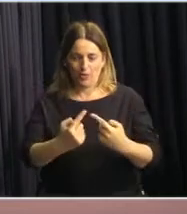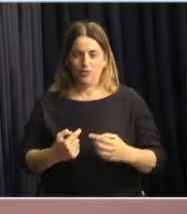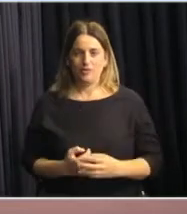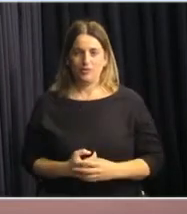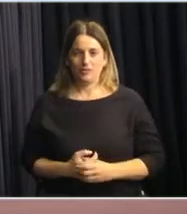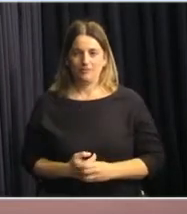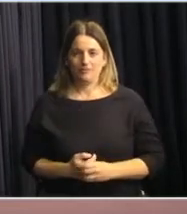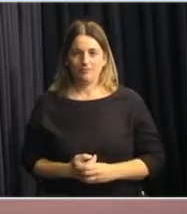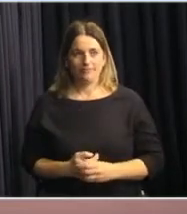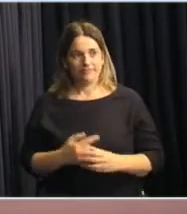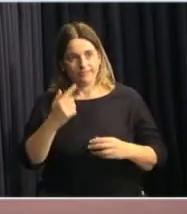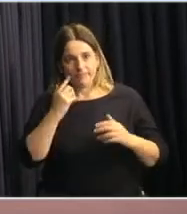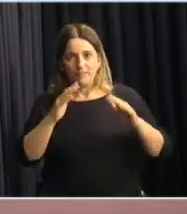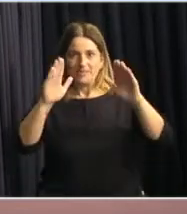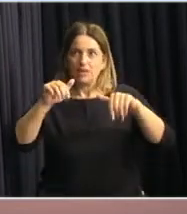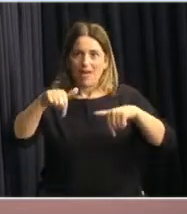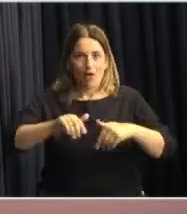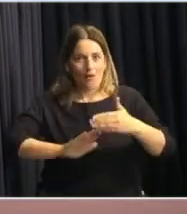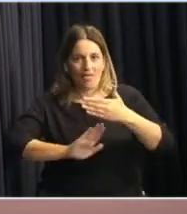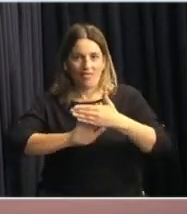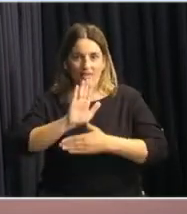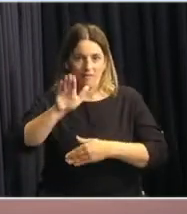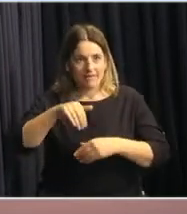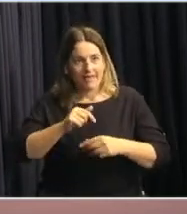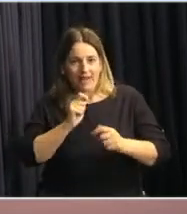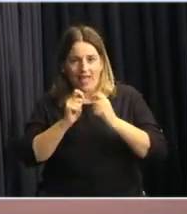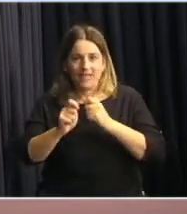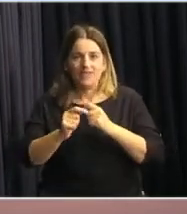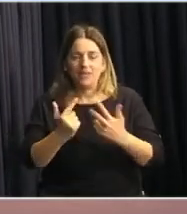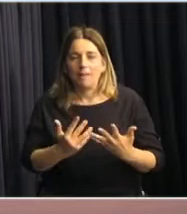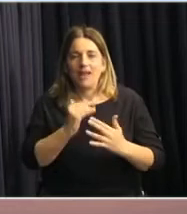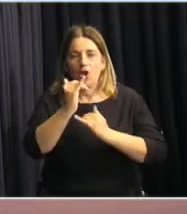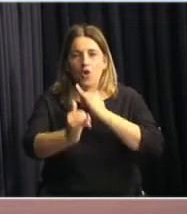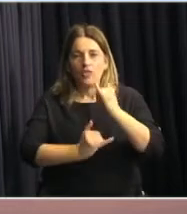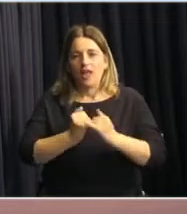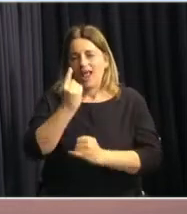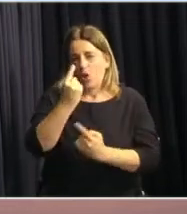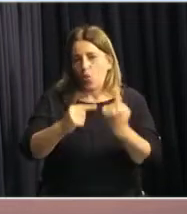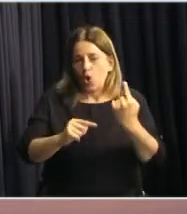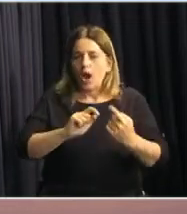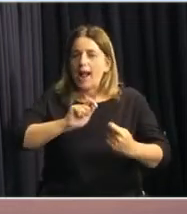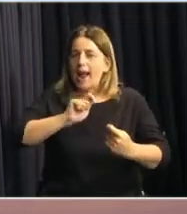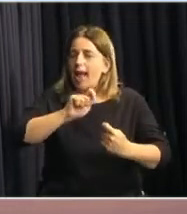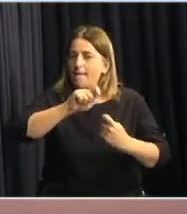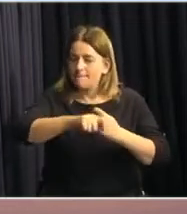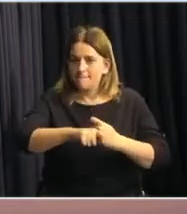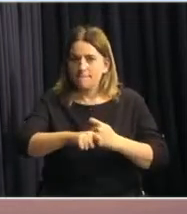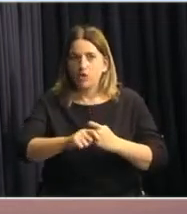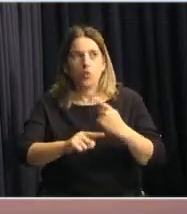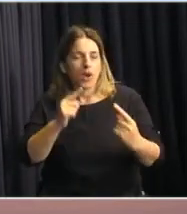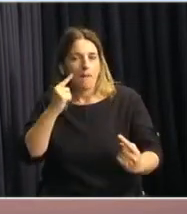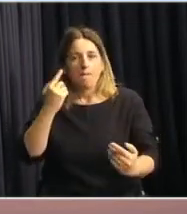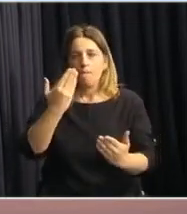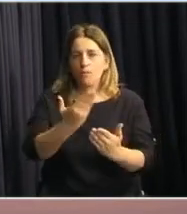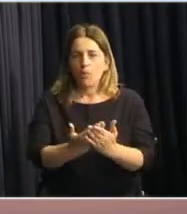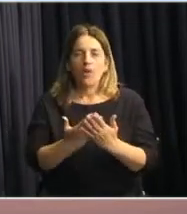Los hemos convocado en la mañana de hoy para transmitirles algunos cambios en una propuesta